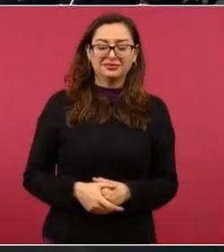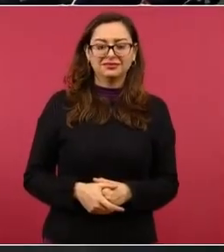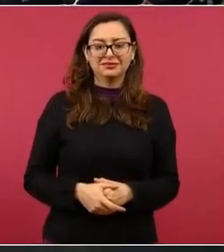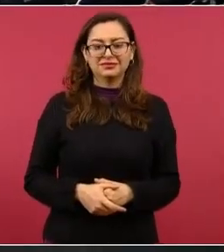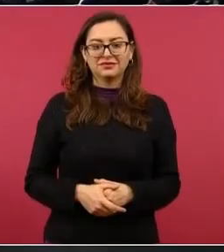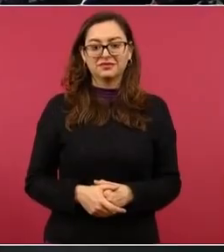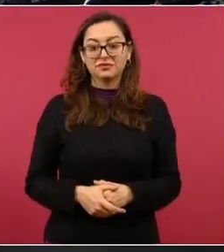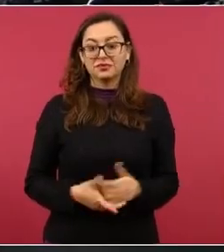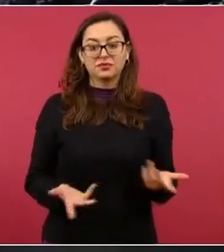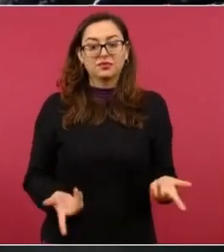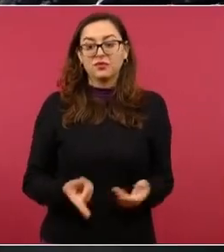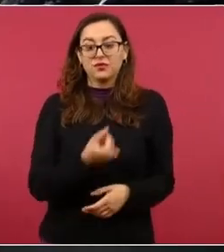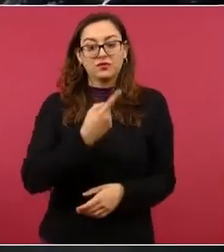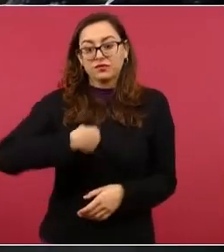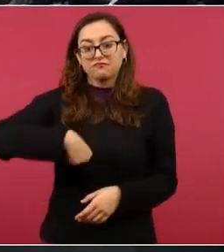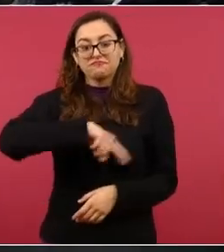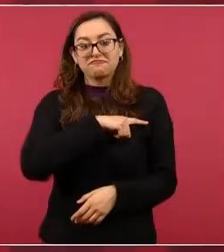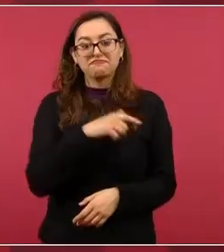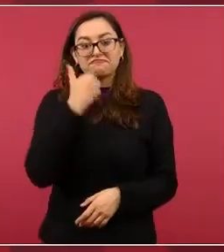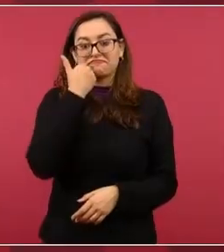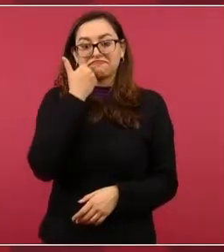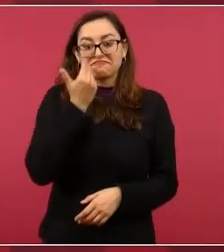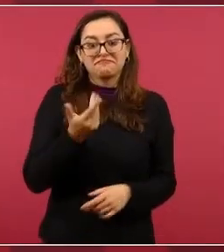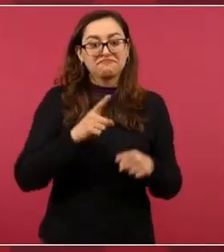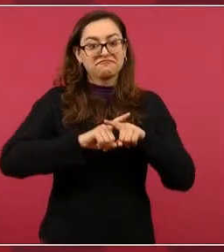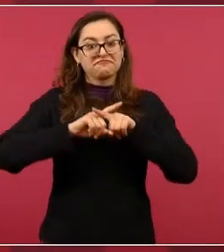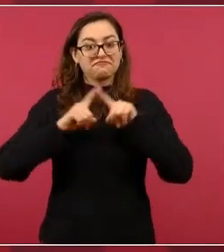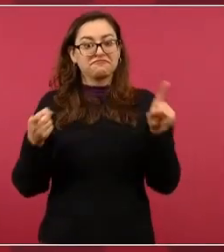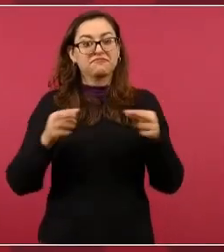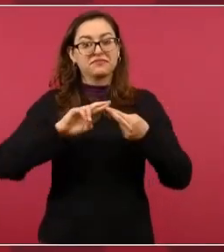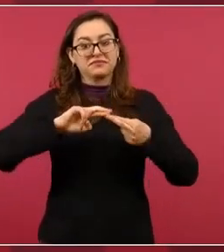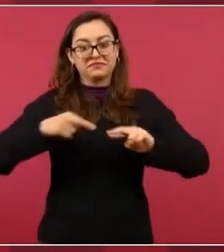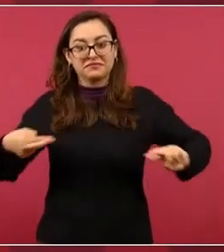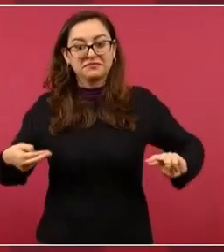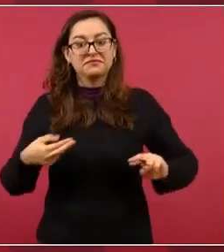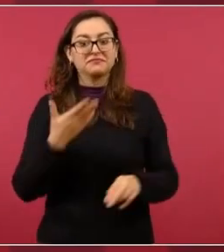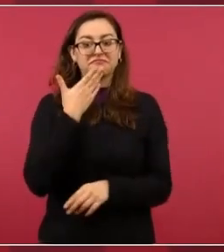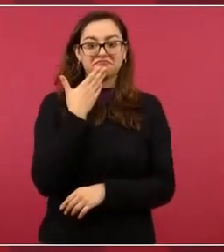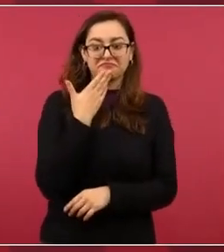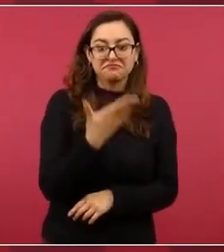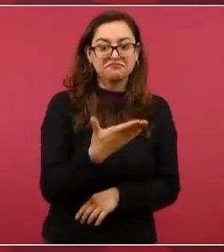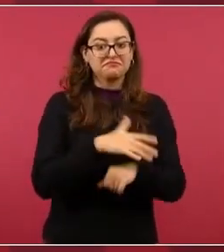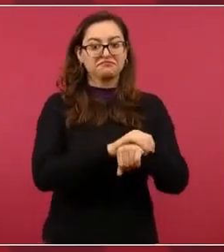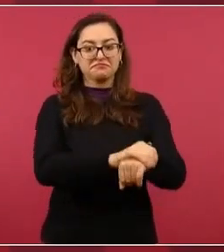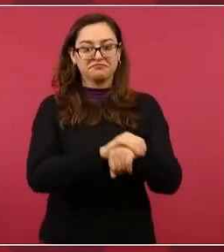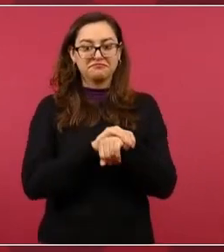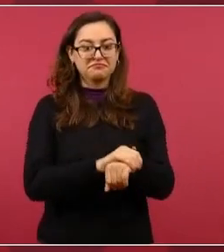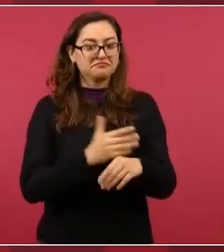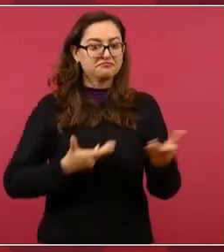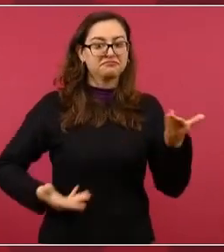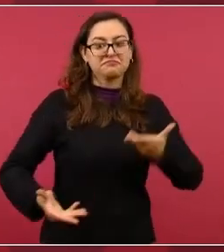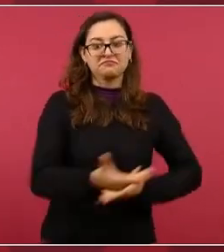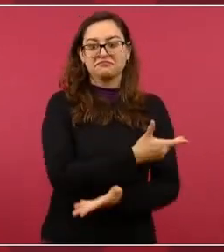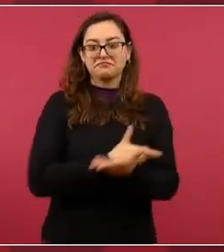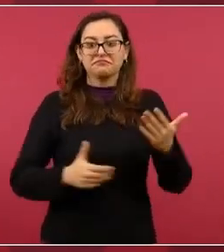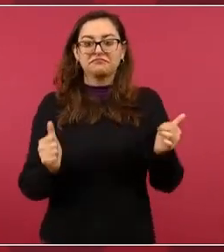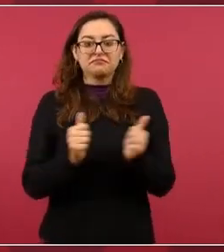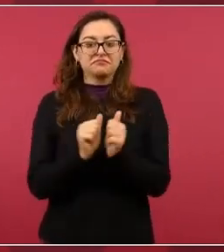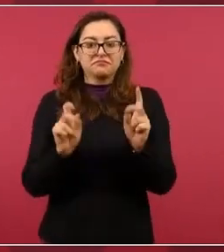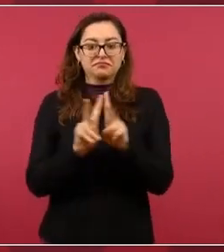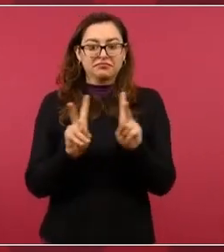Nosotros queremos una relación buena de amistad, de cooperación, de paz,